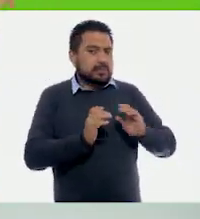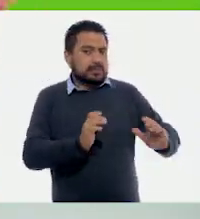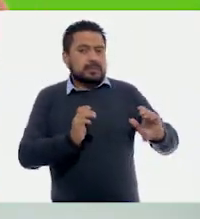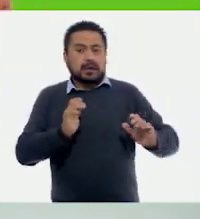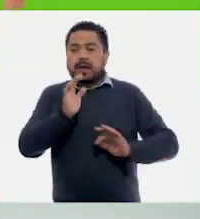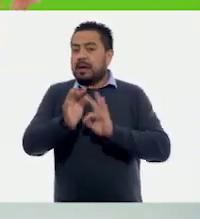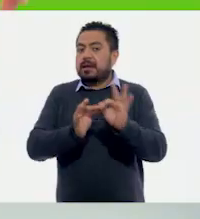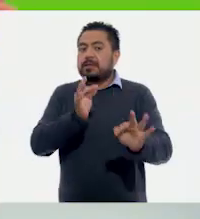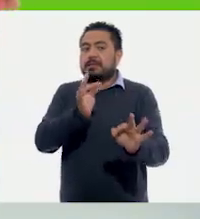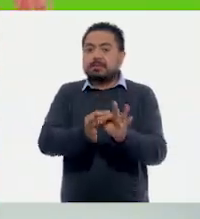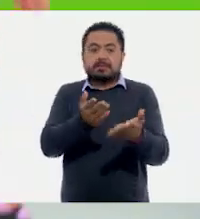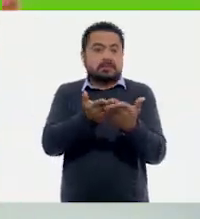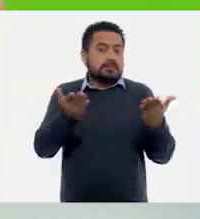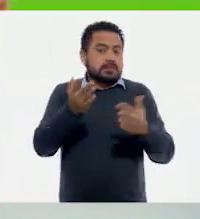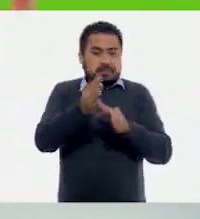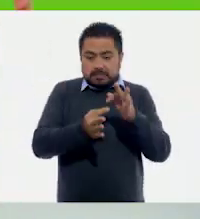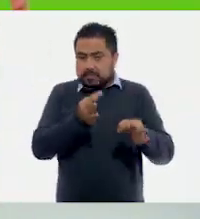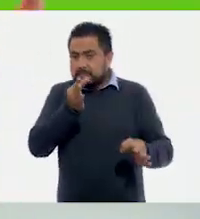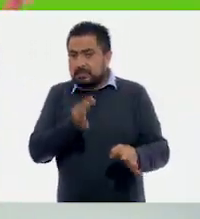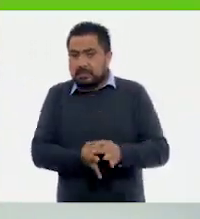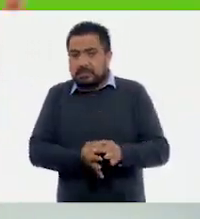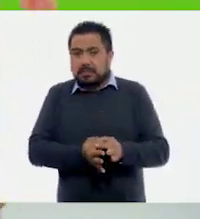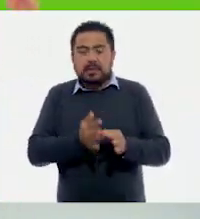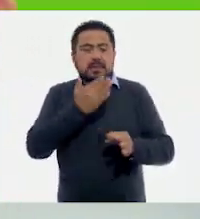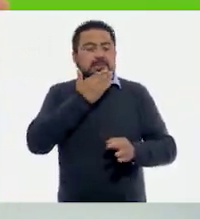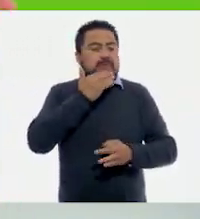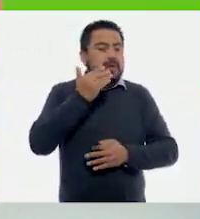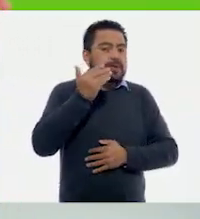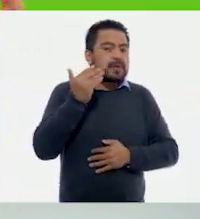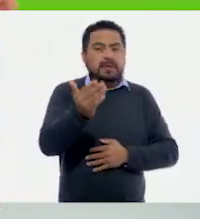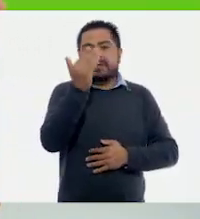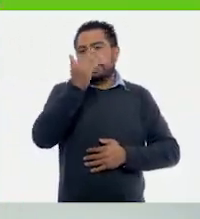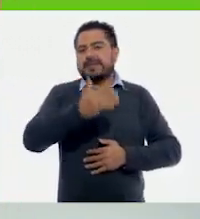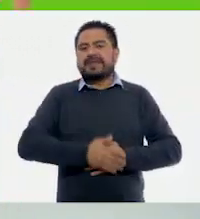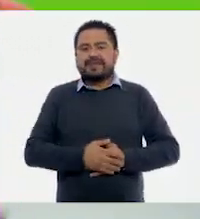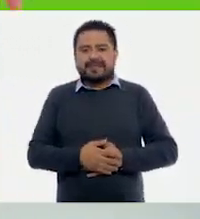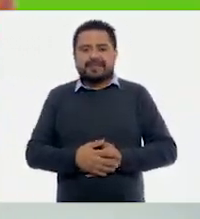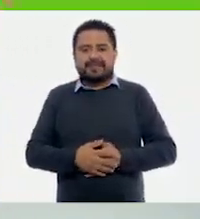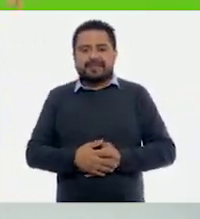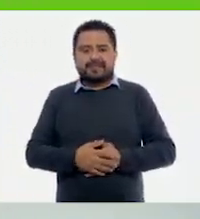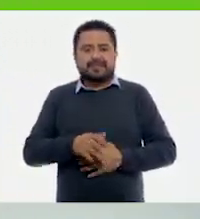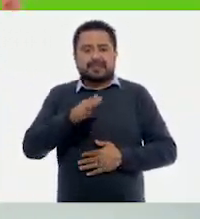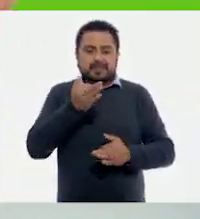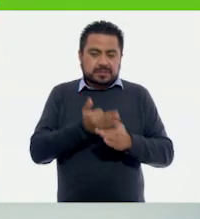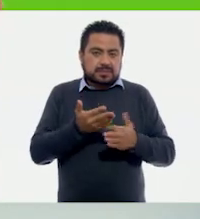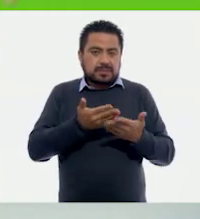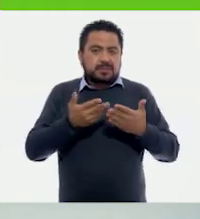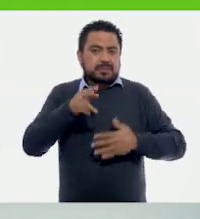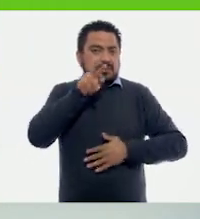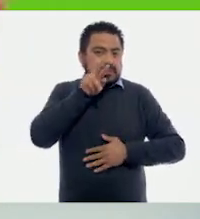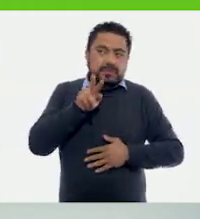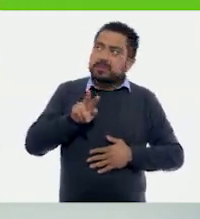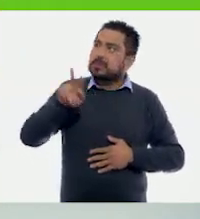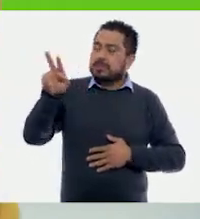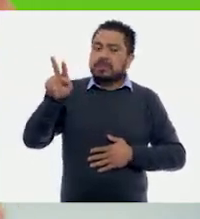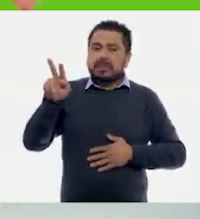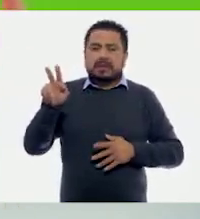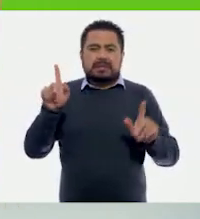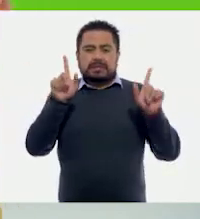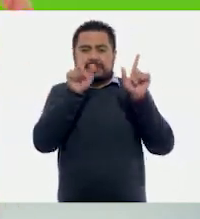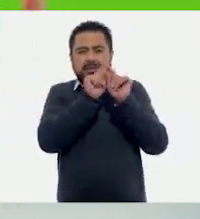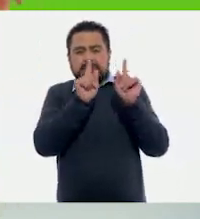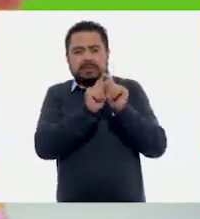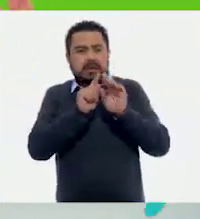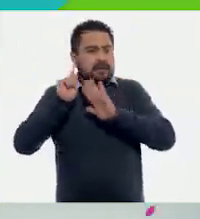¿Listas? ¿Listos? ¡Muy bien! ¡Bien! ¡Veamos a continuación un breve